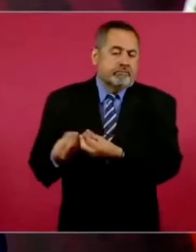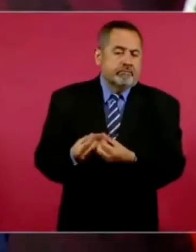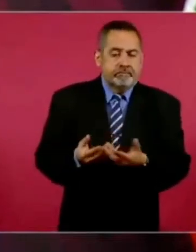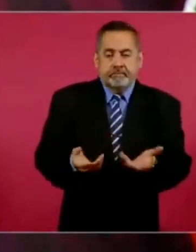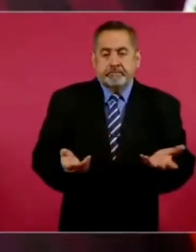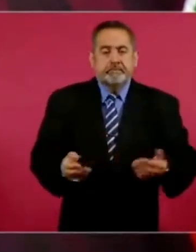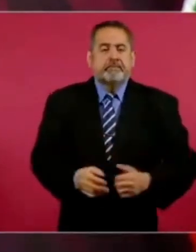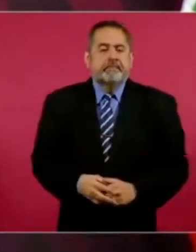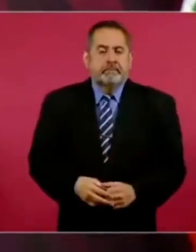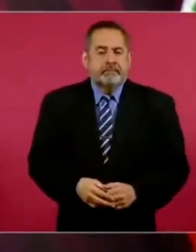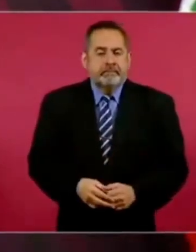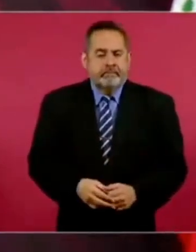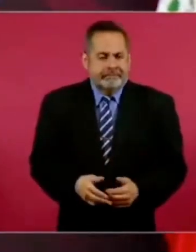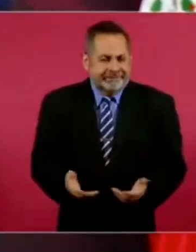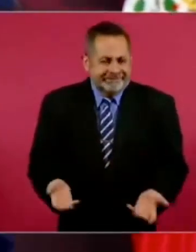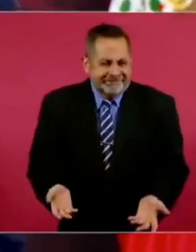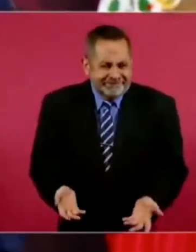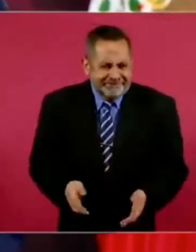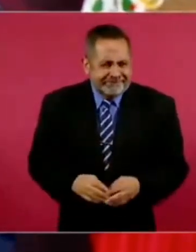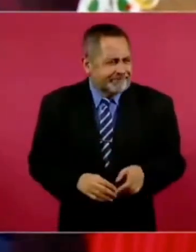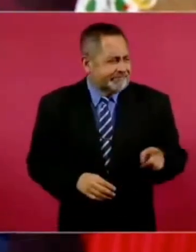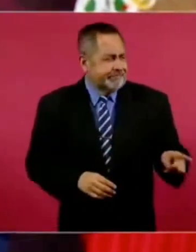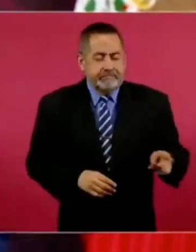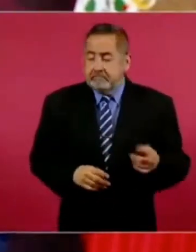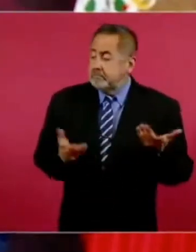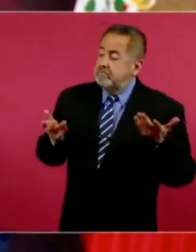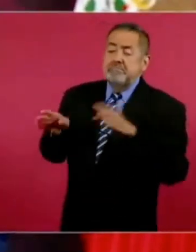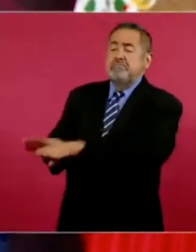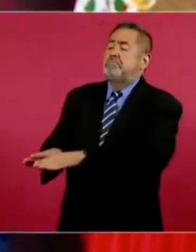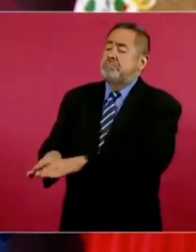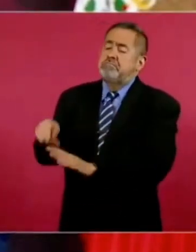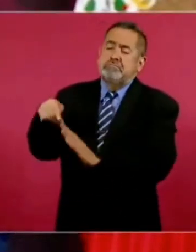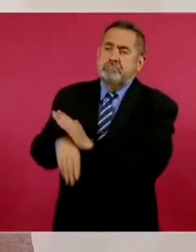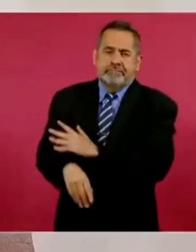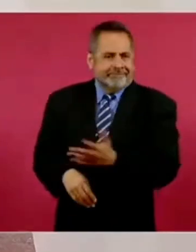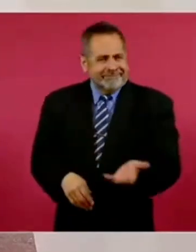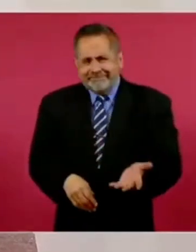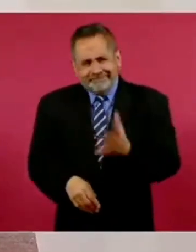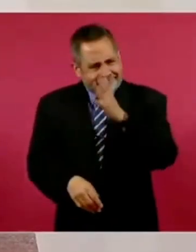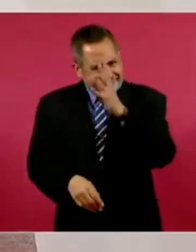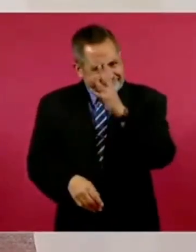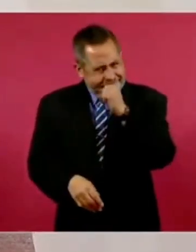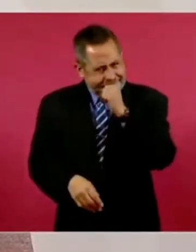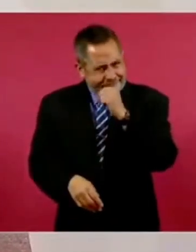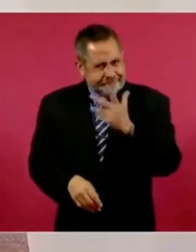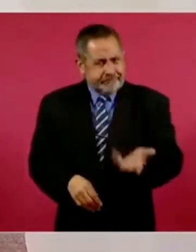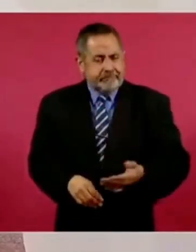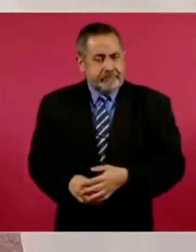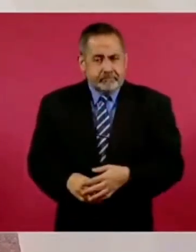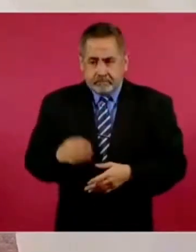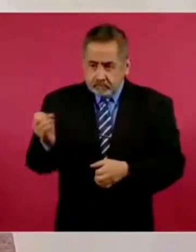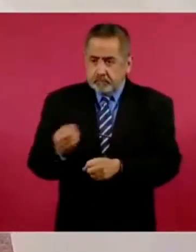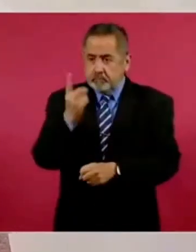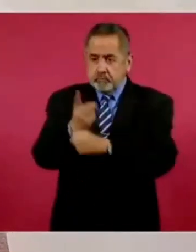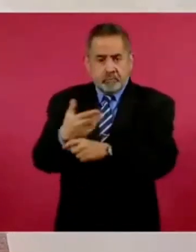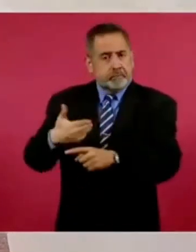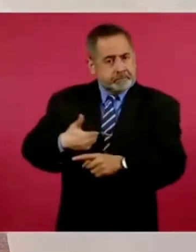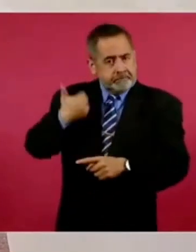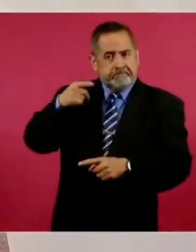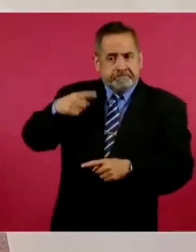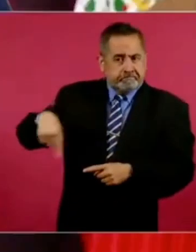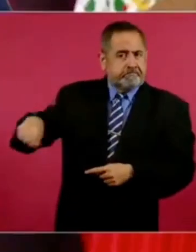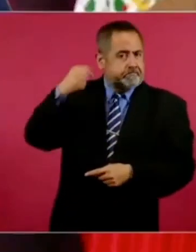¿Cómo le vamos a dejar esas oportunidades de trabajo